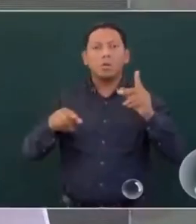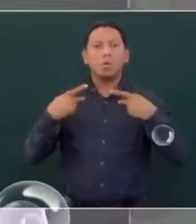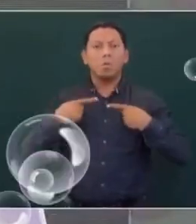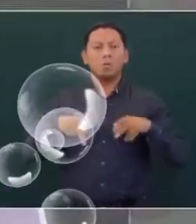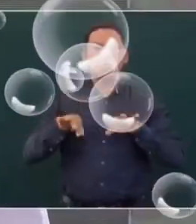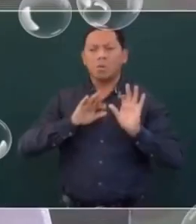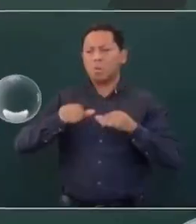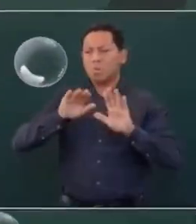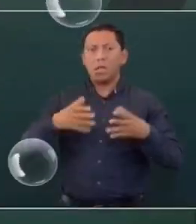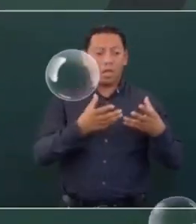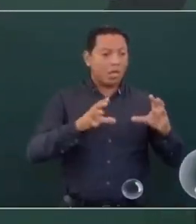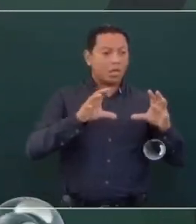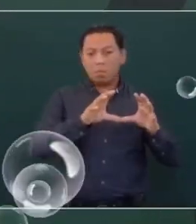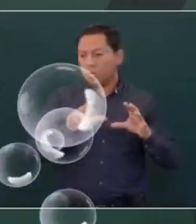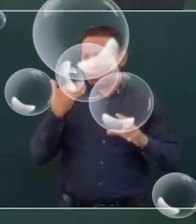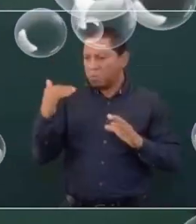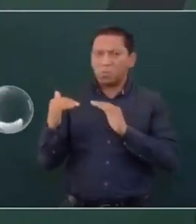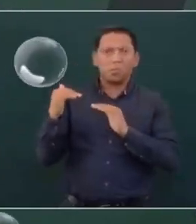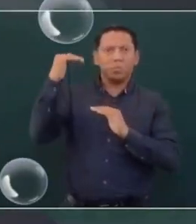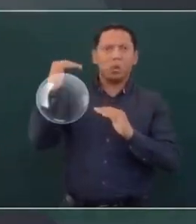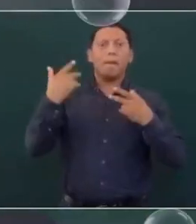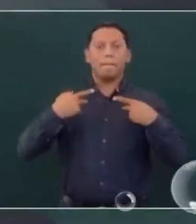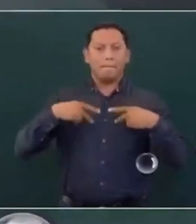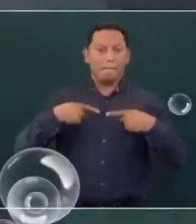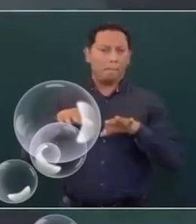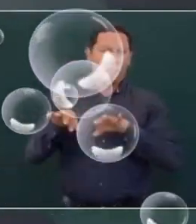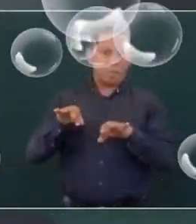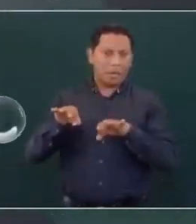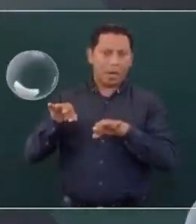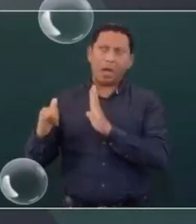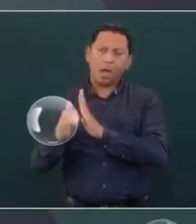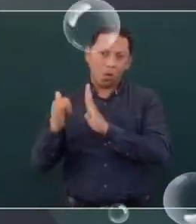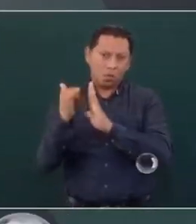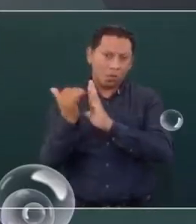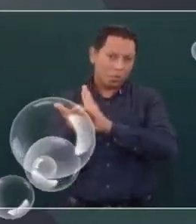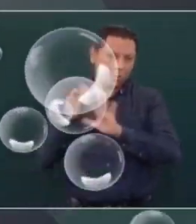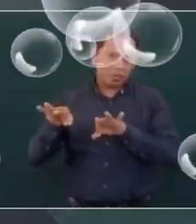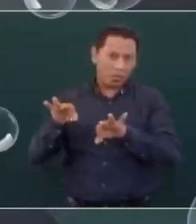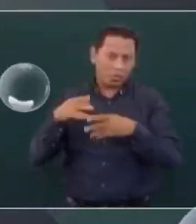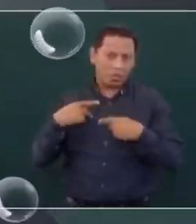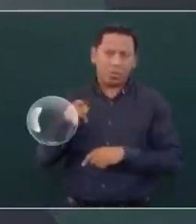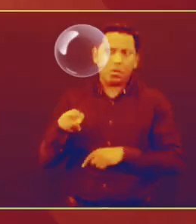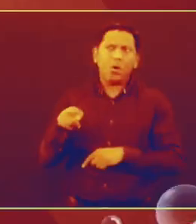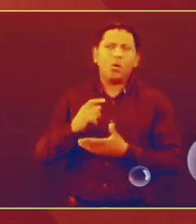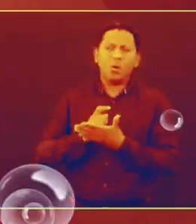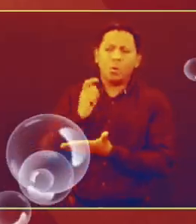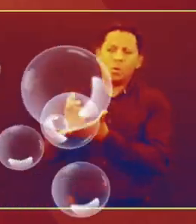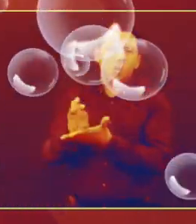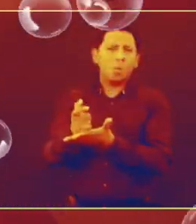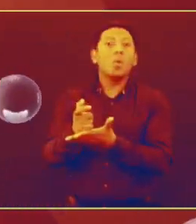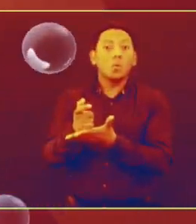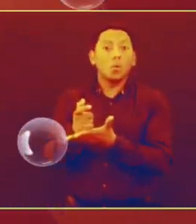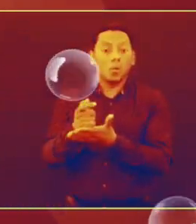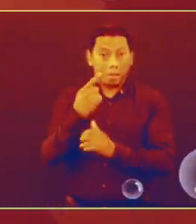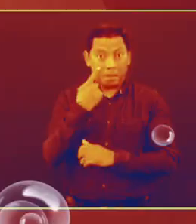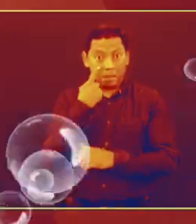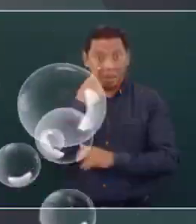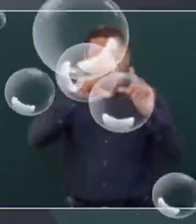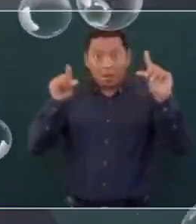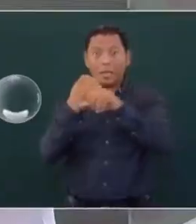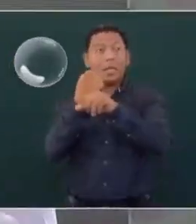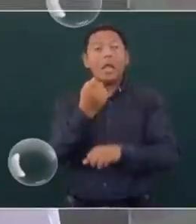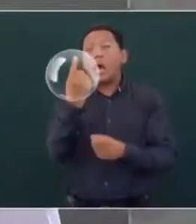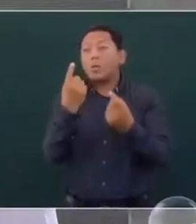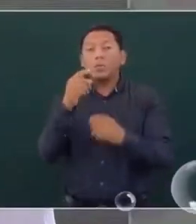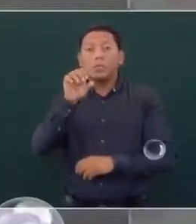desempleo en el mundo. Un obrero de la construcción está ganando hasta 60 mil pesos mensuales.